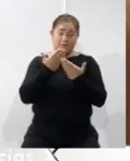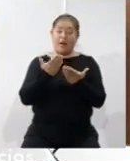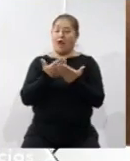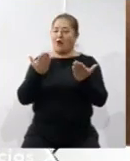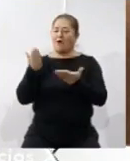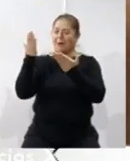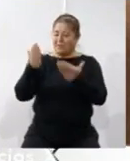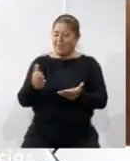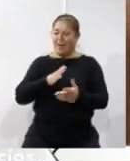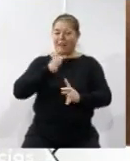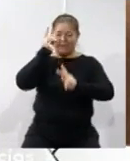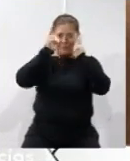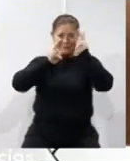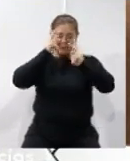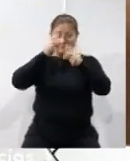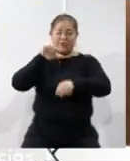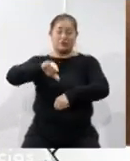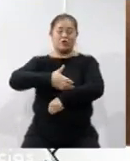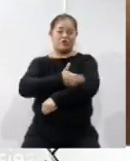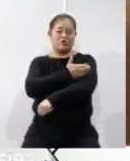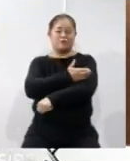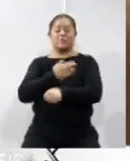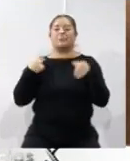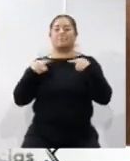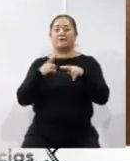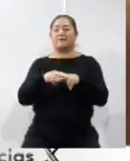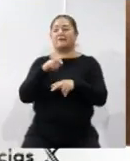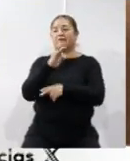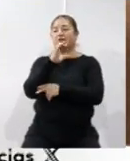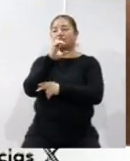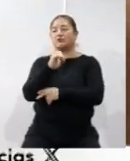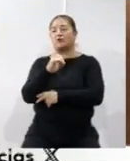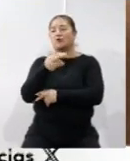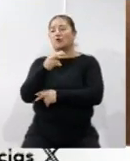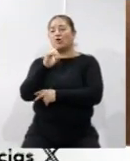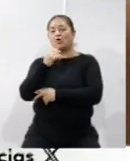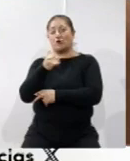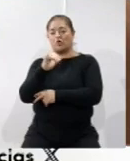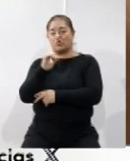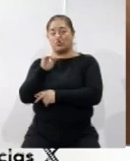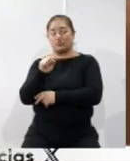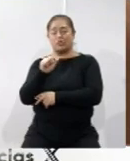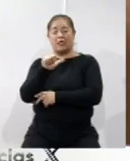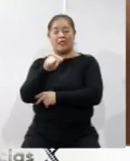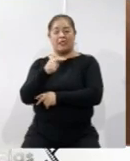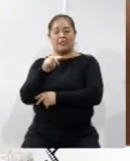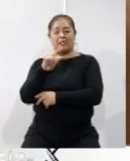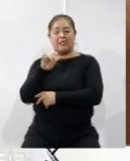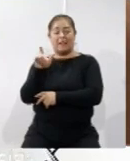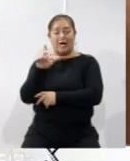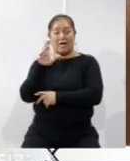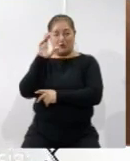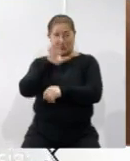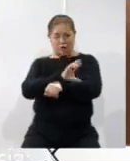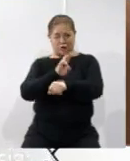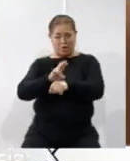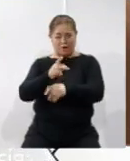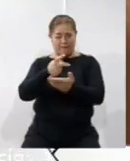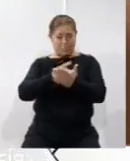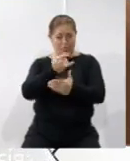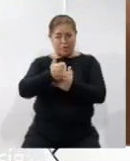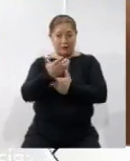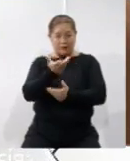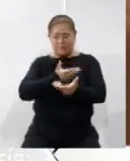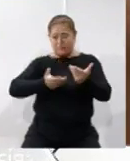Tenemos visitas y hoy nos acompaña el maestro Francisco Llosa Aguilera, él es coordinador ejecutivo de proyectos de servicios de